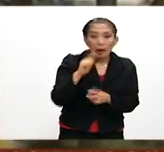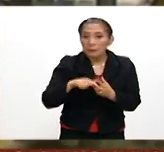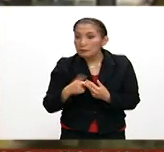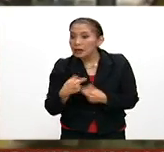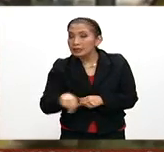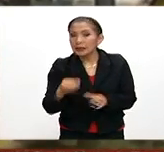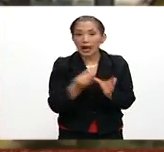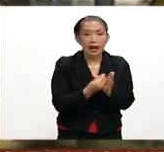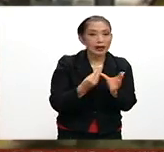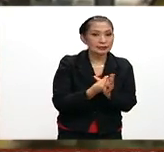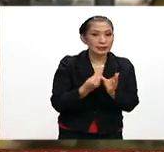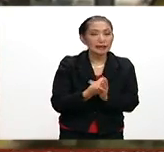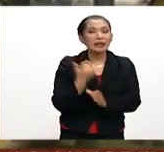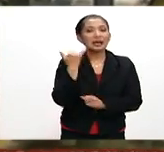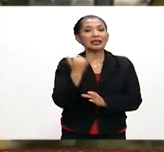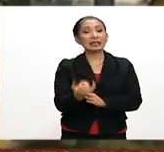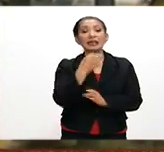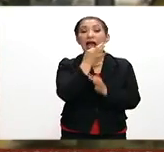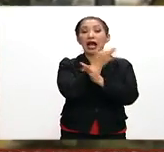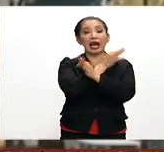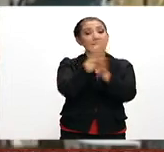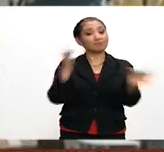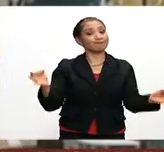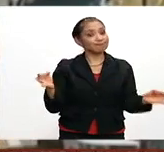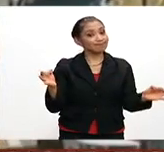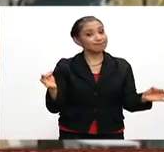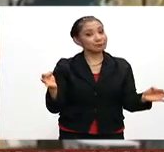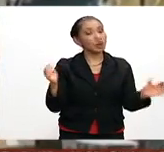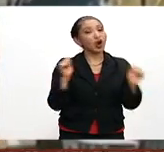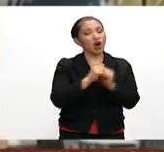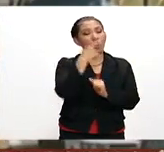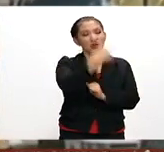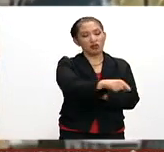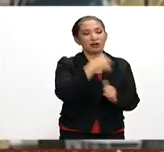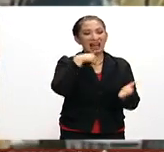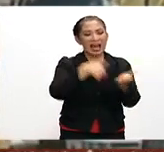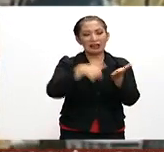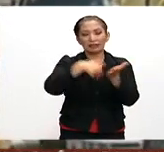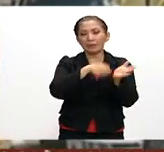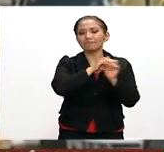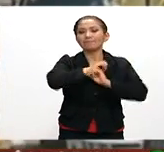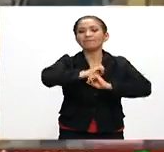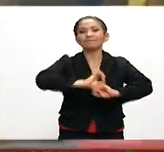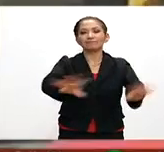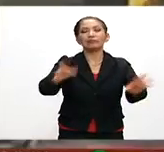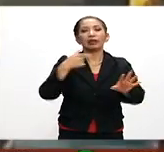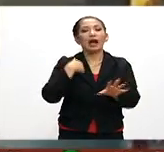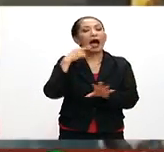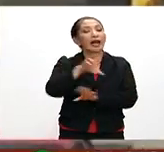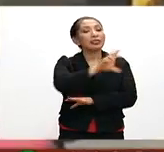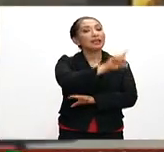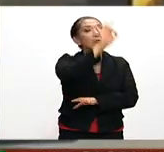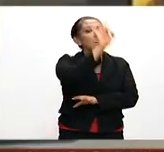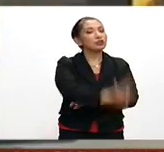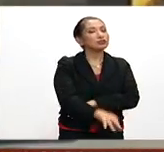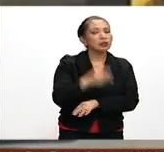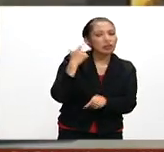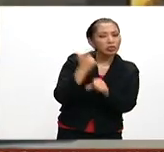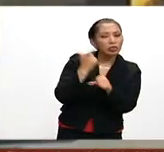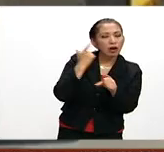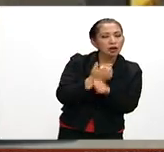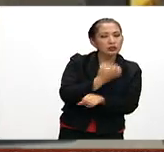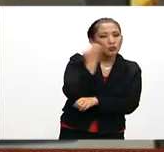hoy las clases y anuncia a través de comunicados que solo ahí se registra el treinta por ciento de